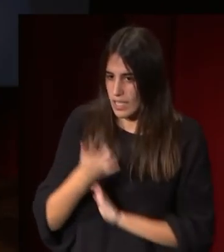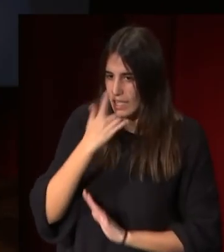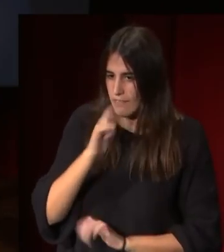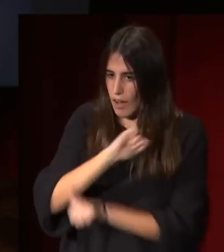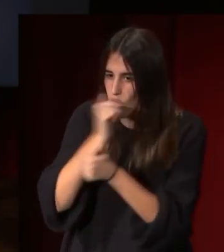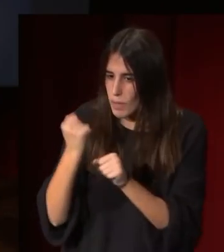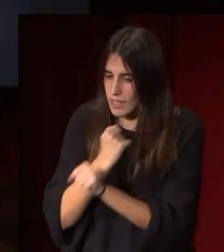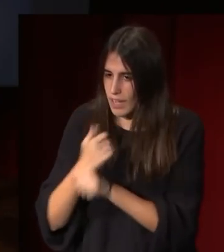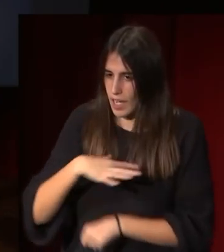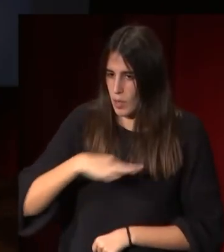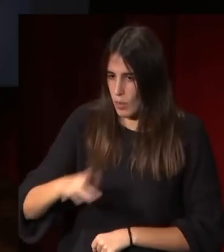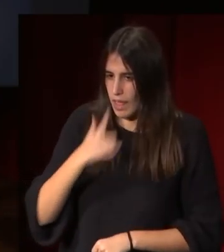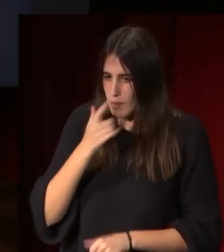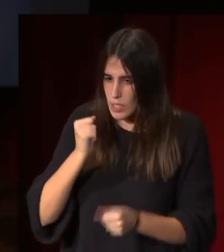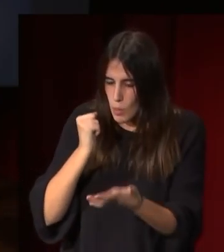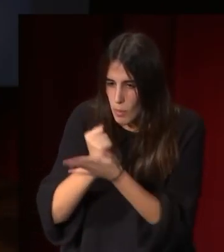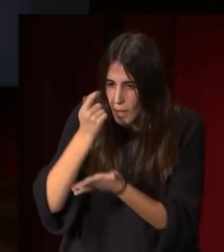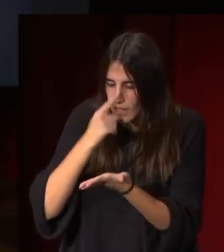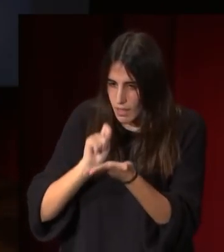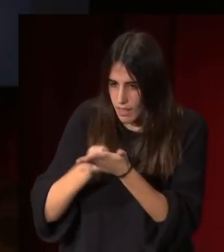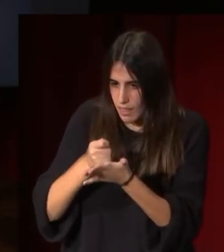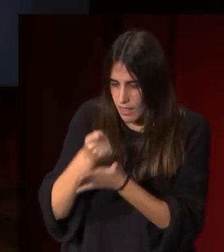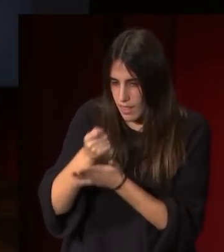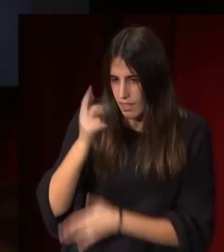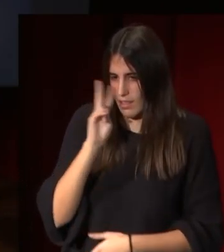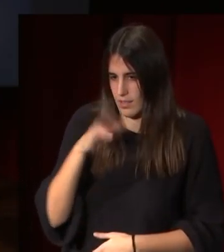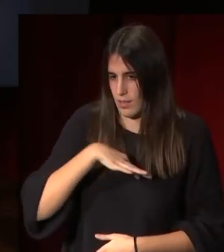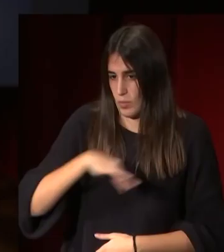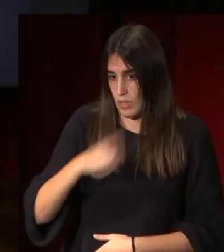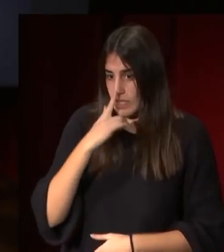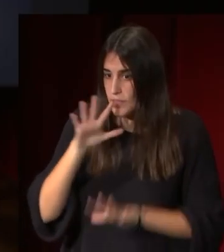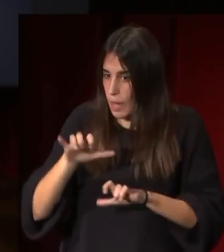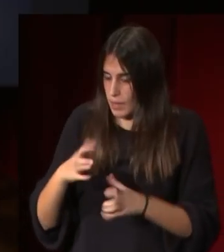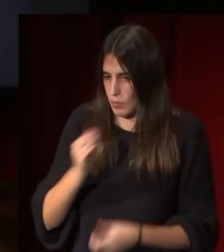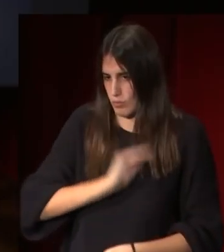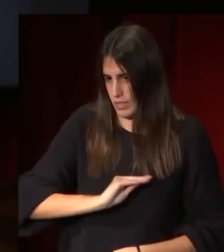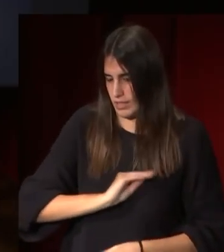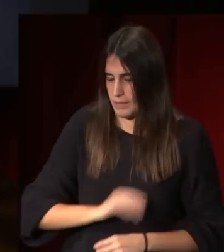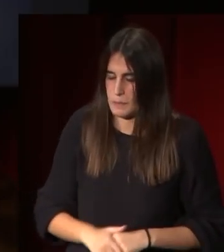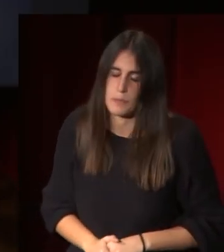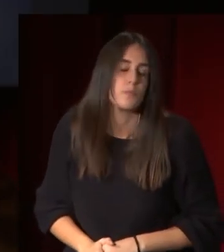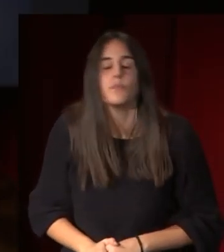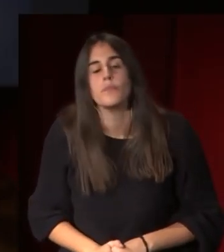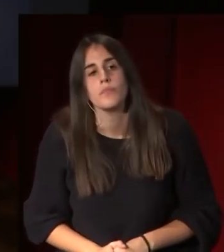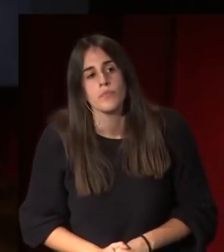la marca del instrumental o sea que nosotros aprendemos mucho del trabajo de esta obra el hecho es que